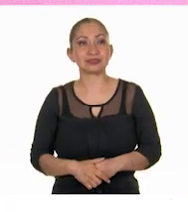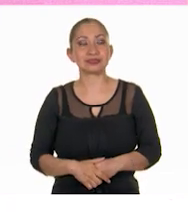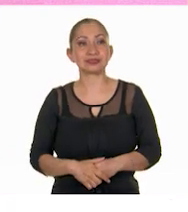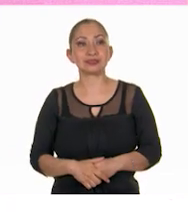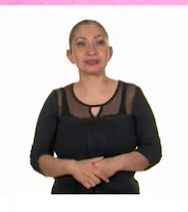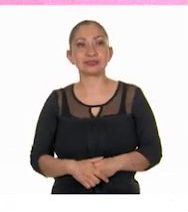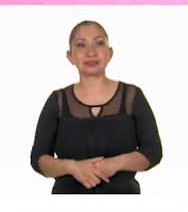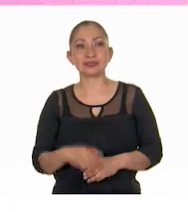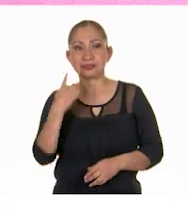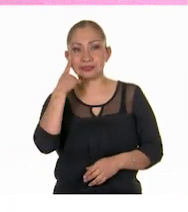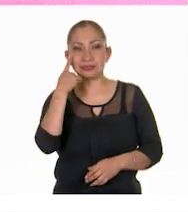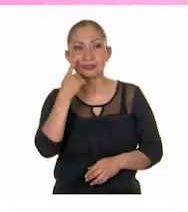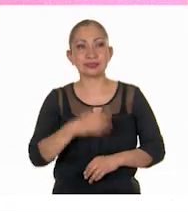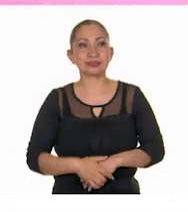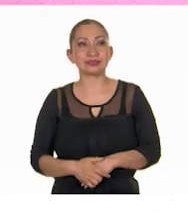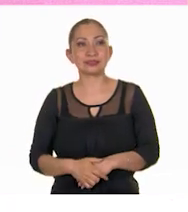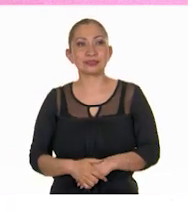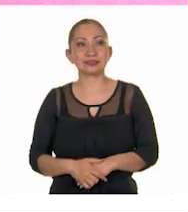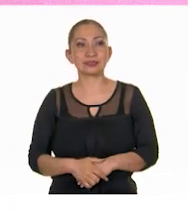Ahí les va.